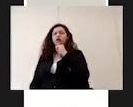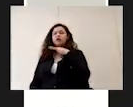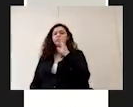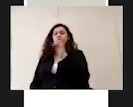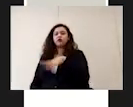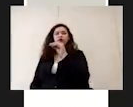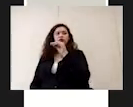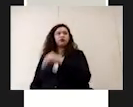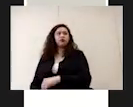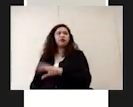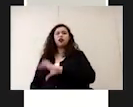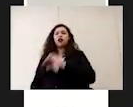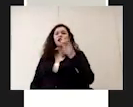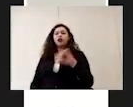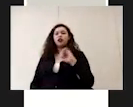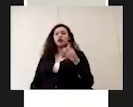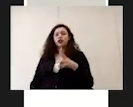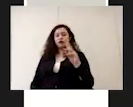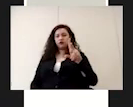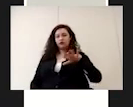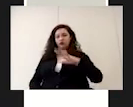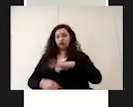posteriormente debemos lavarnos las manos